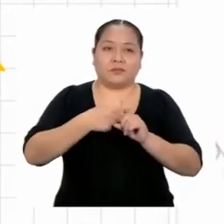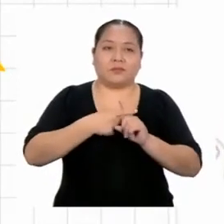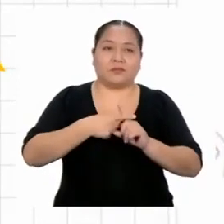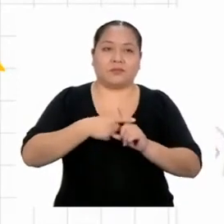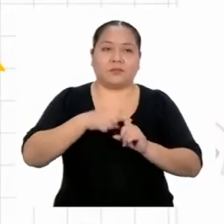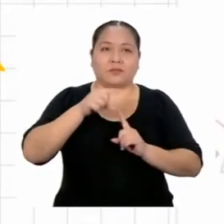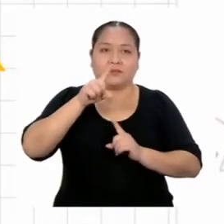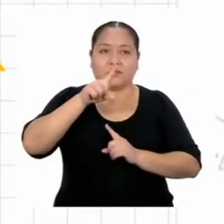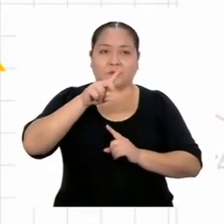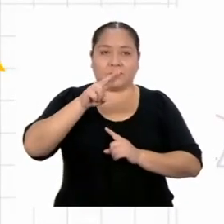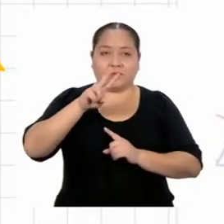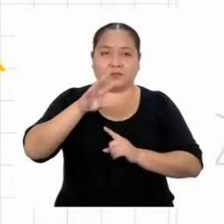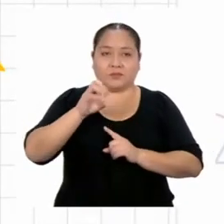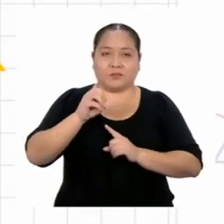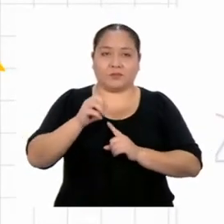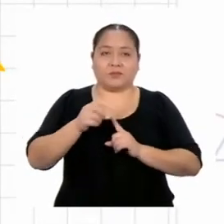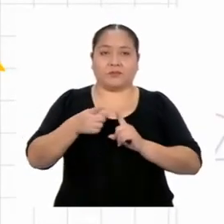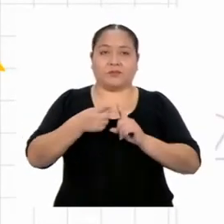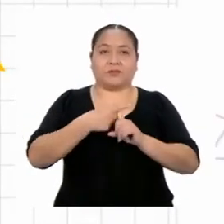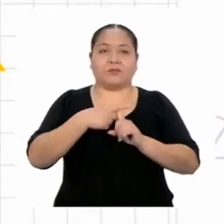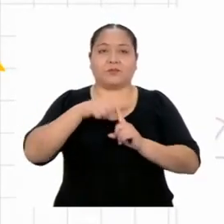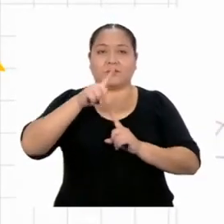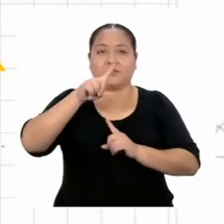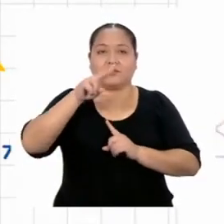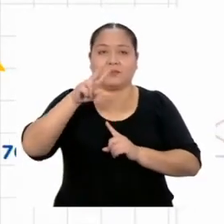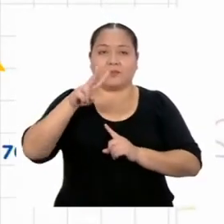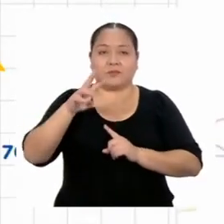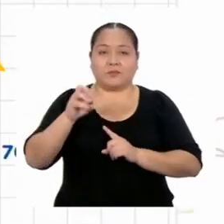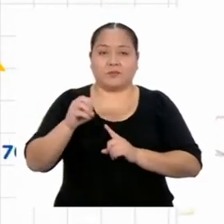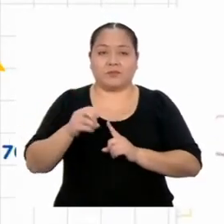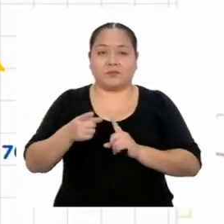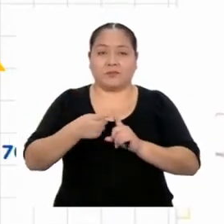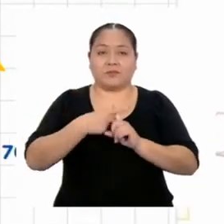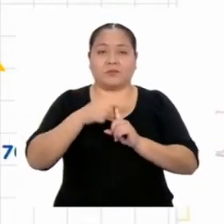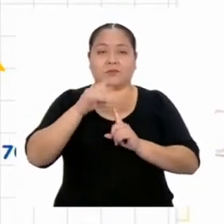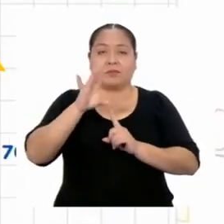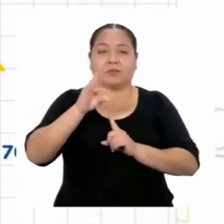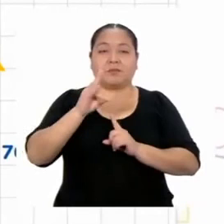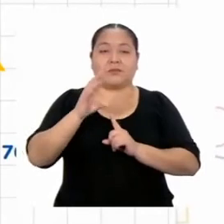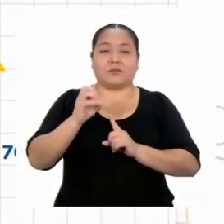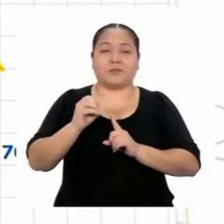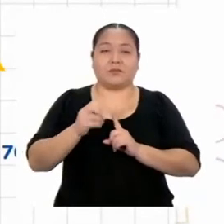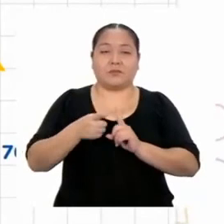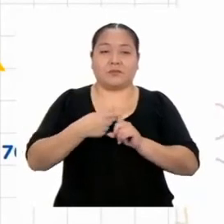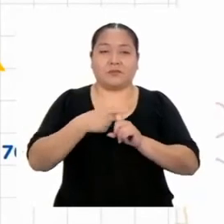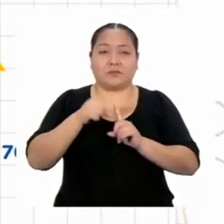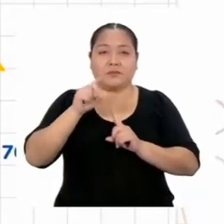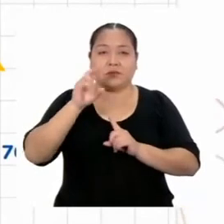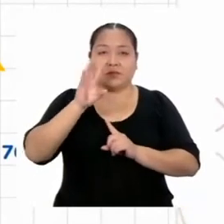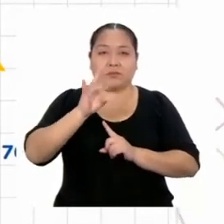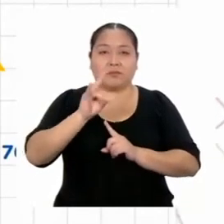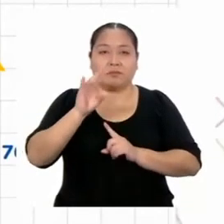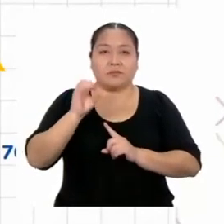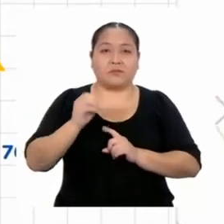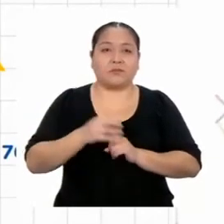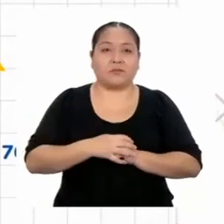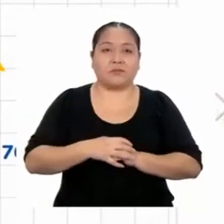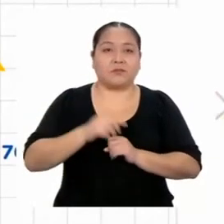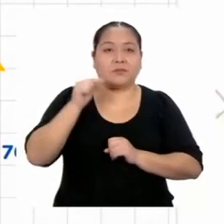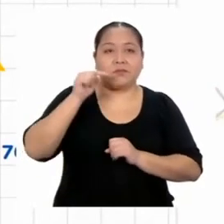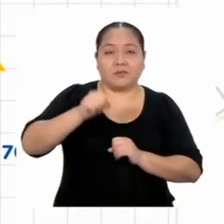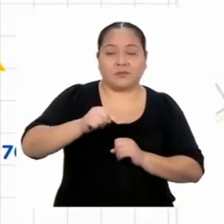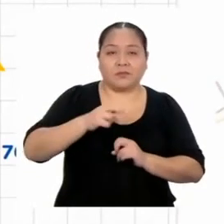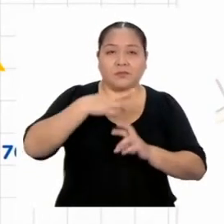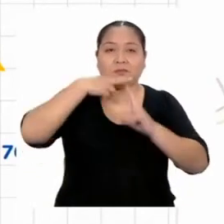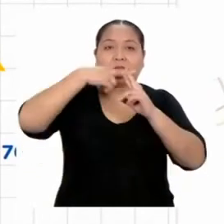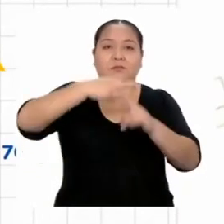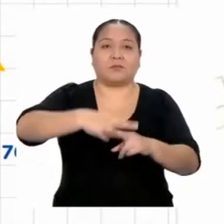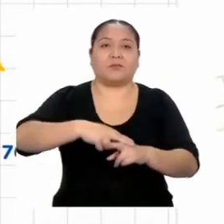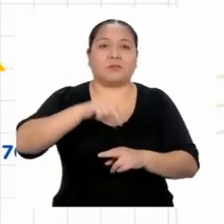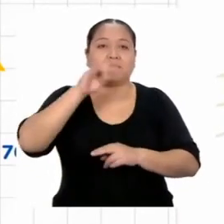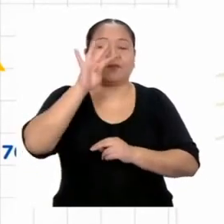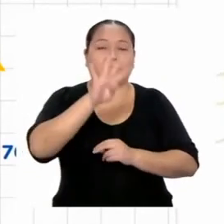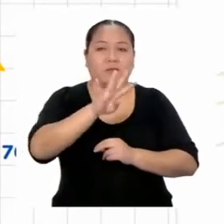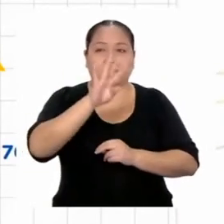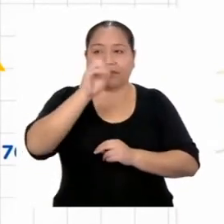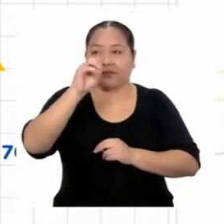120 más 120 más 70 más 70. Lo que da un total de